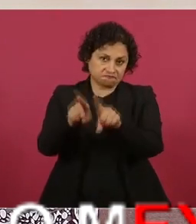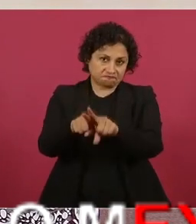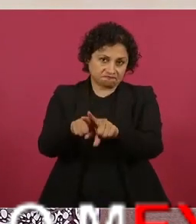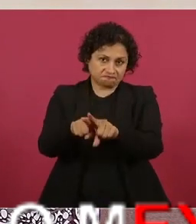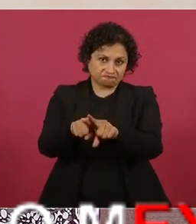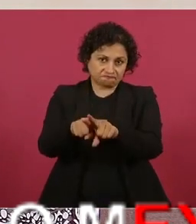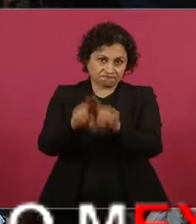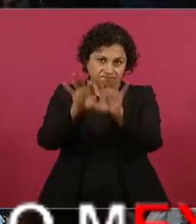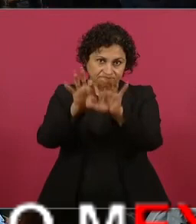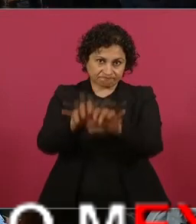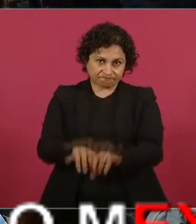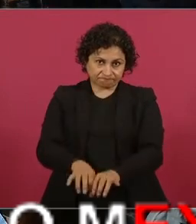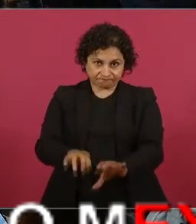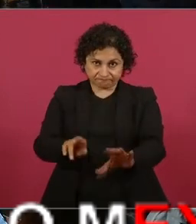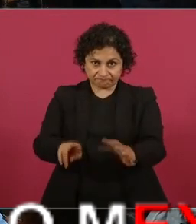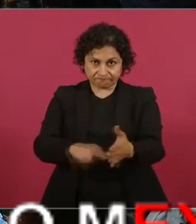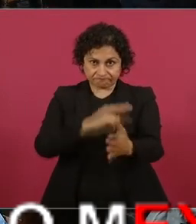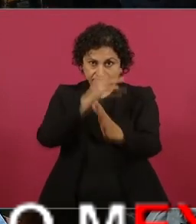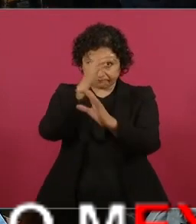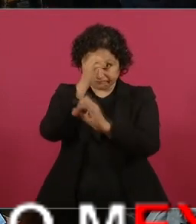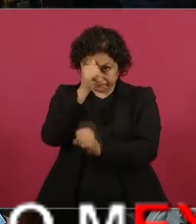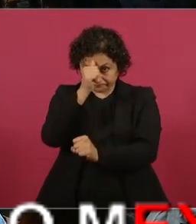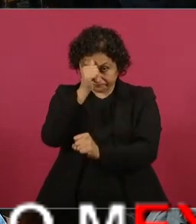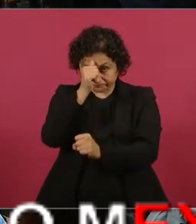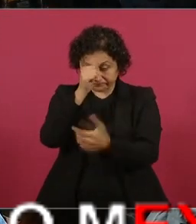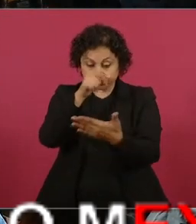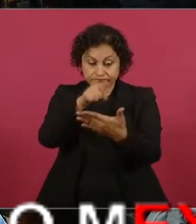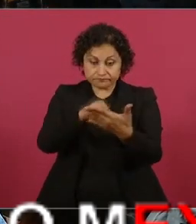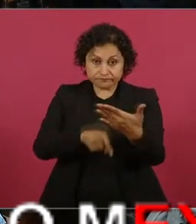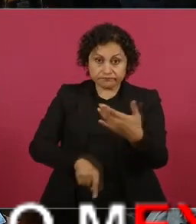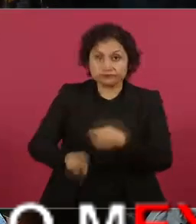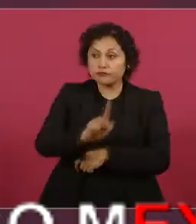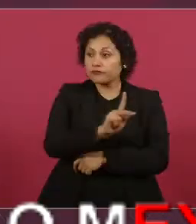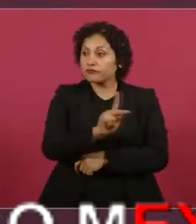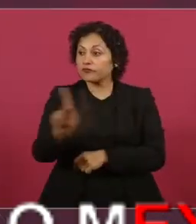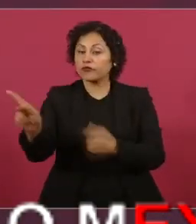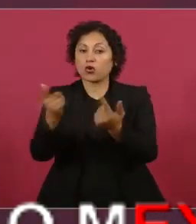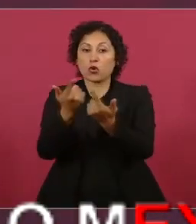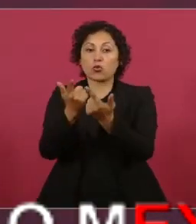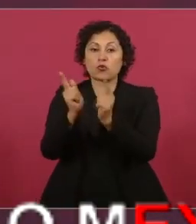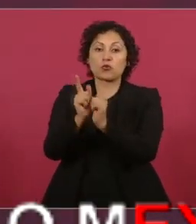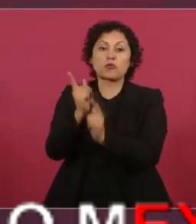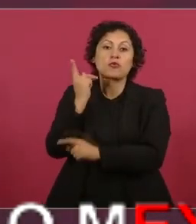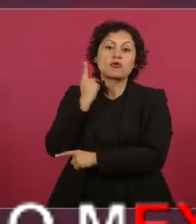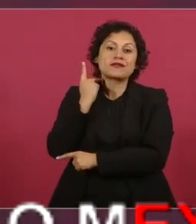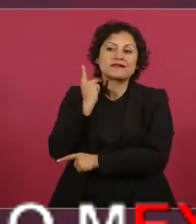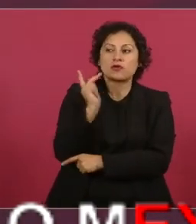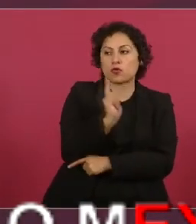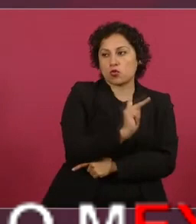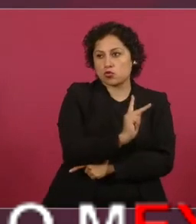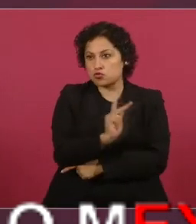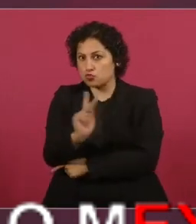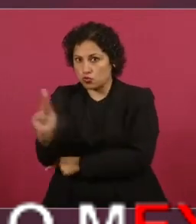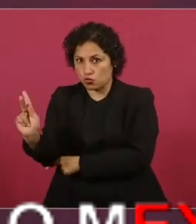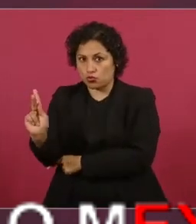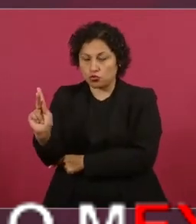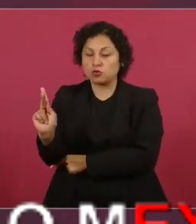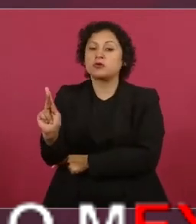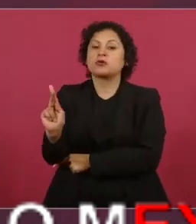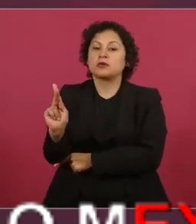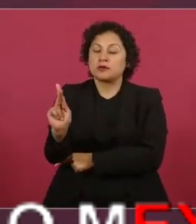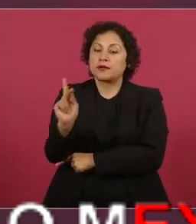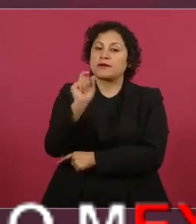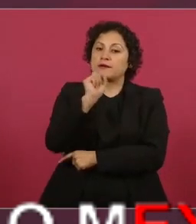o de senadores, en donde todos los partidos y también la